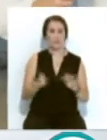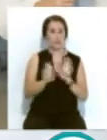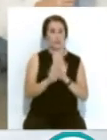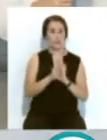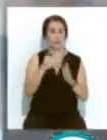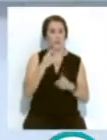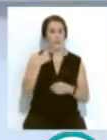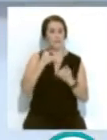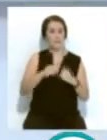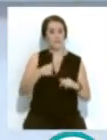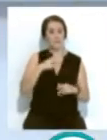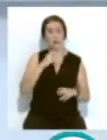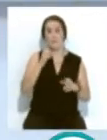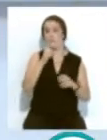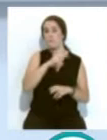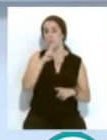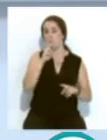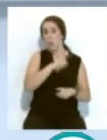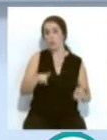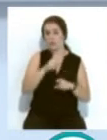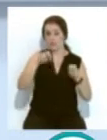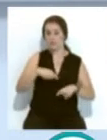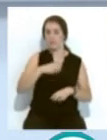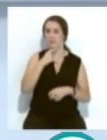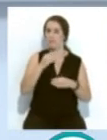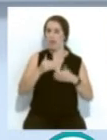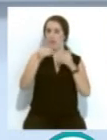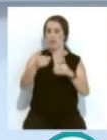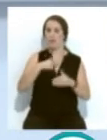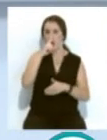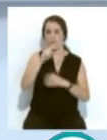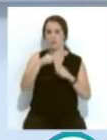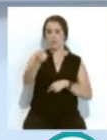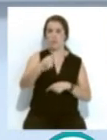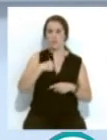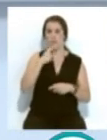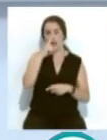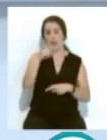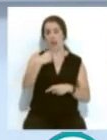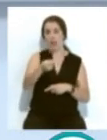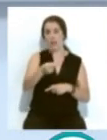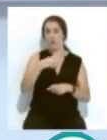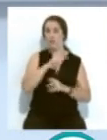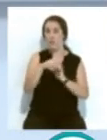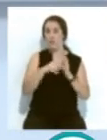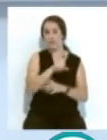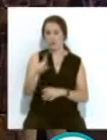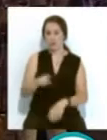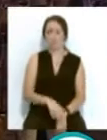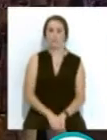Continuamos, el Festival No Sin Música ha aplazado su edición para el próximo año... ...la plaza para el 2021.